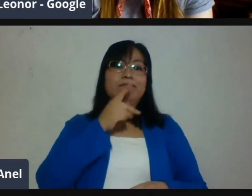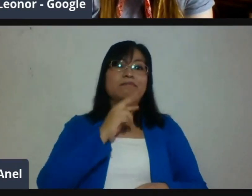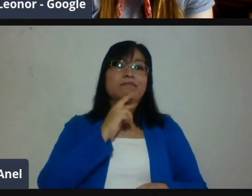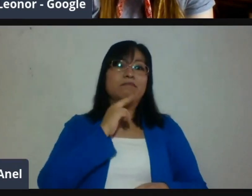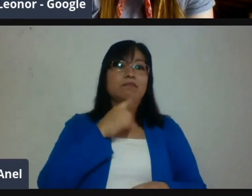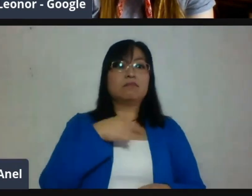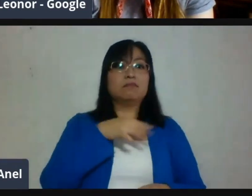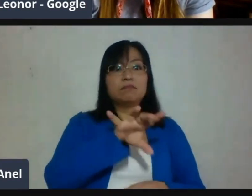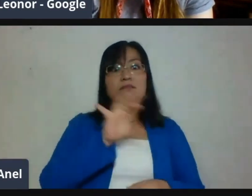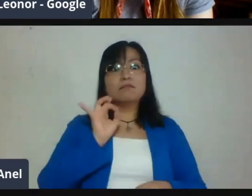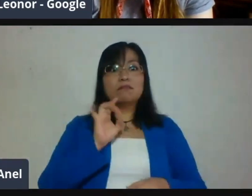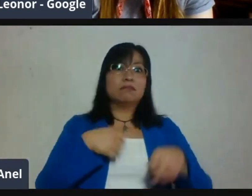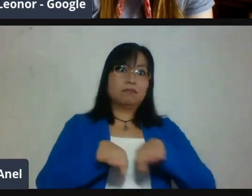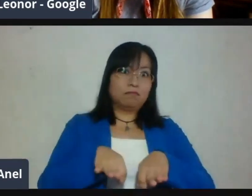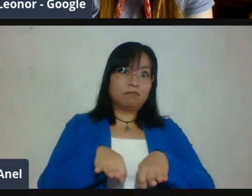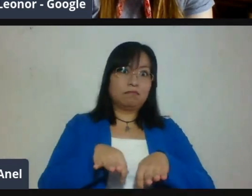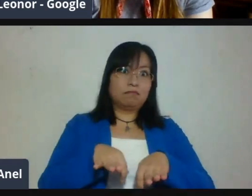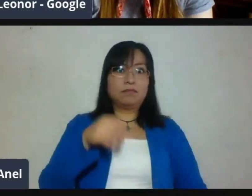Sí, Nail.